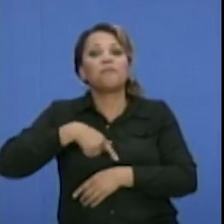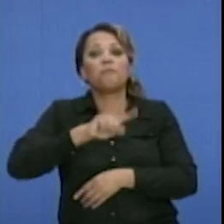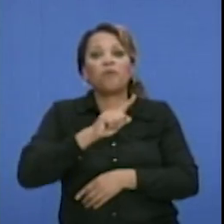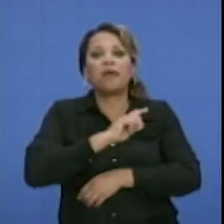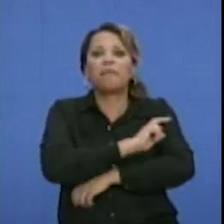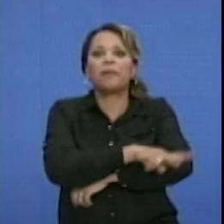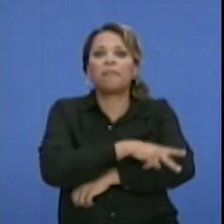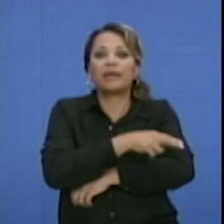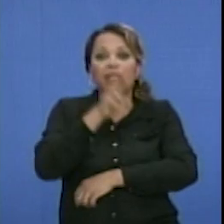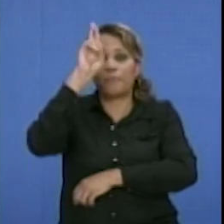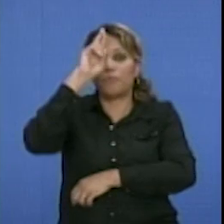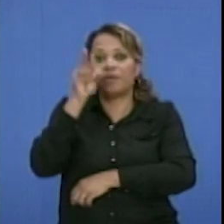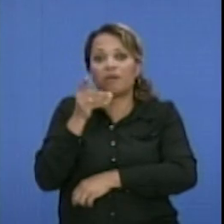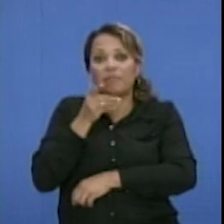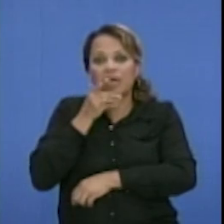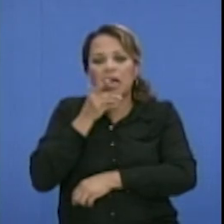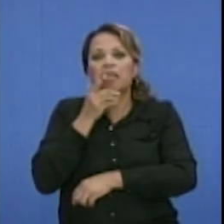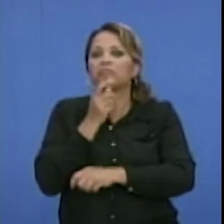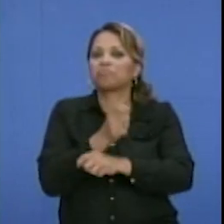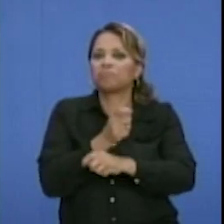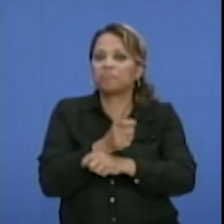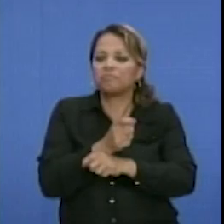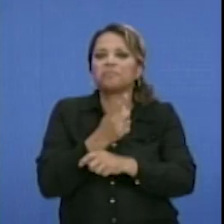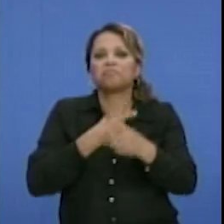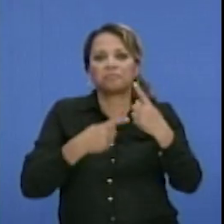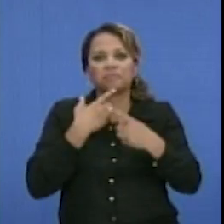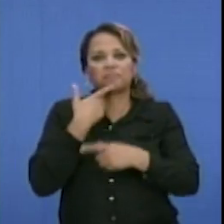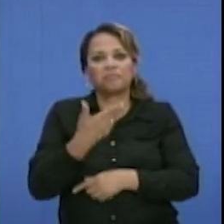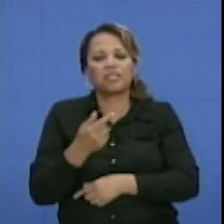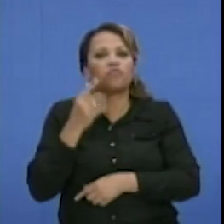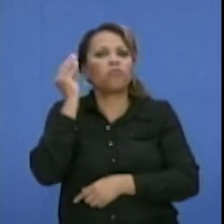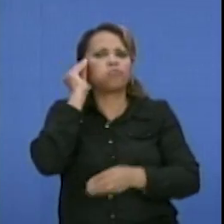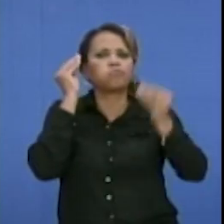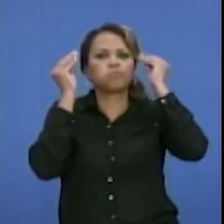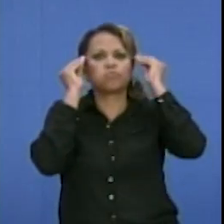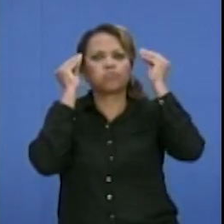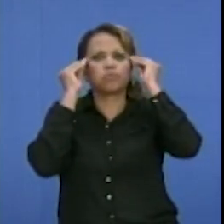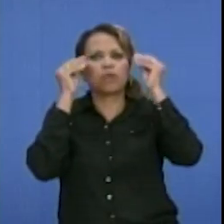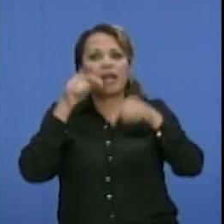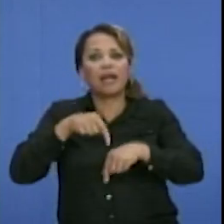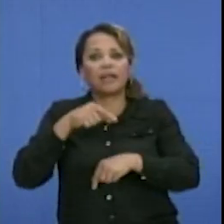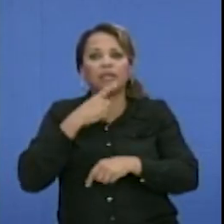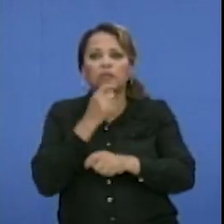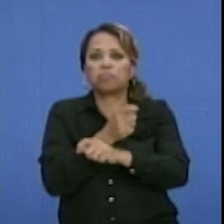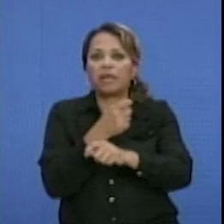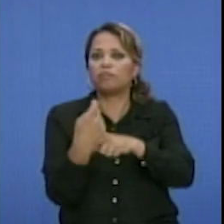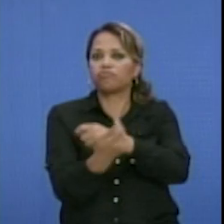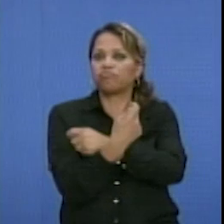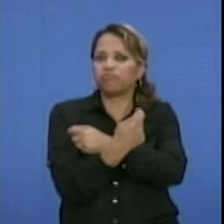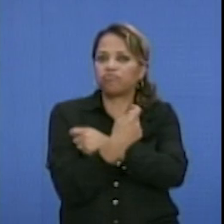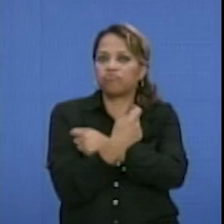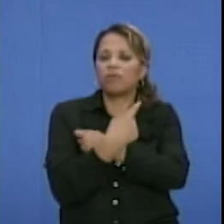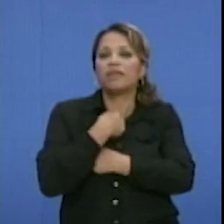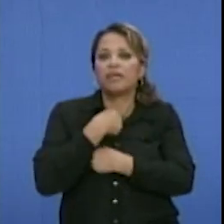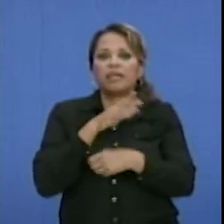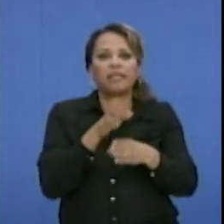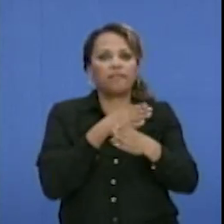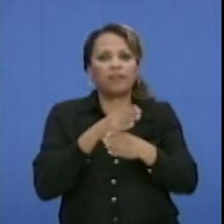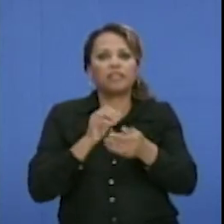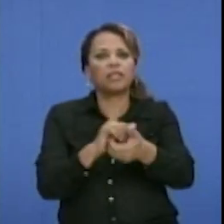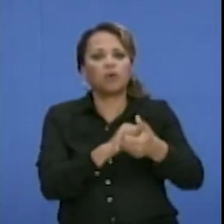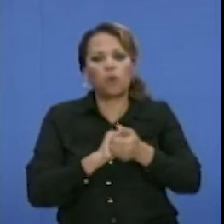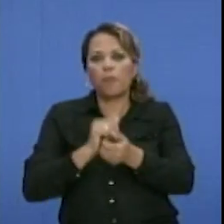a República Dominicana. Mis expectativas son altas, poder adquirir todo el conocimiento de los maestros, como también de los distintos